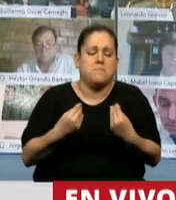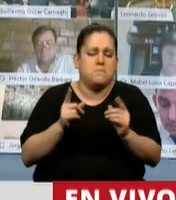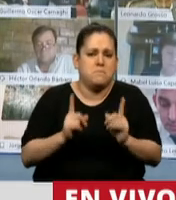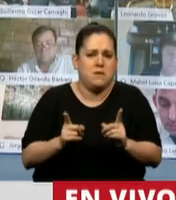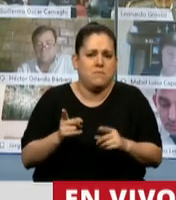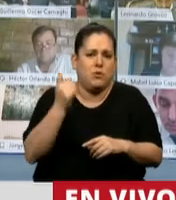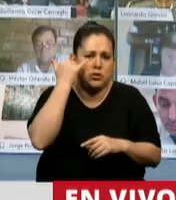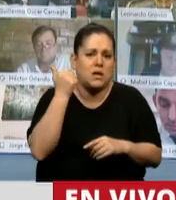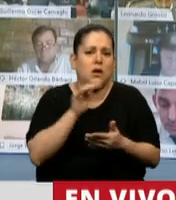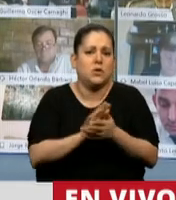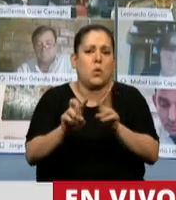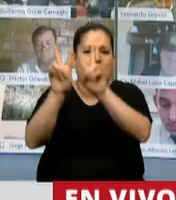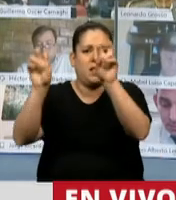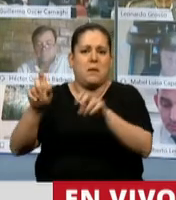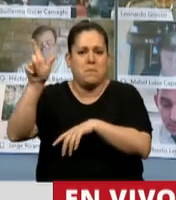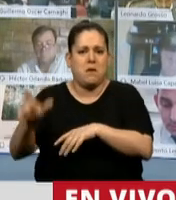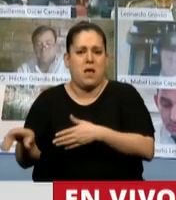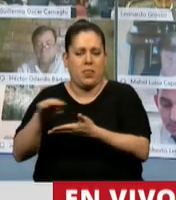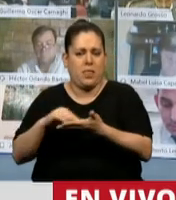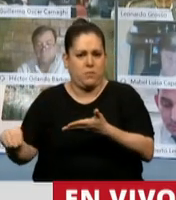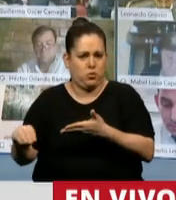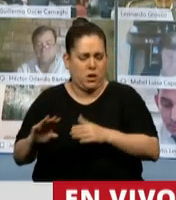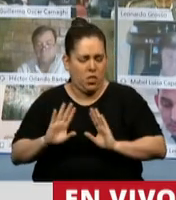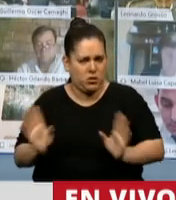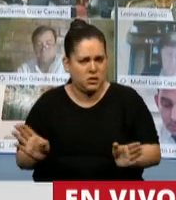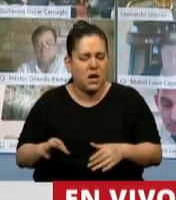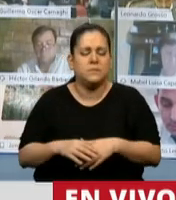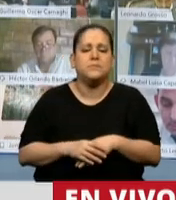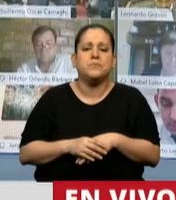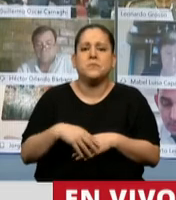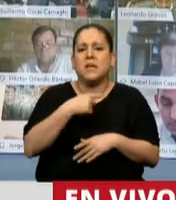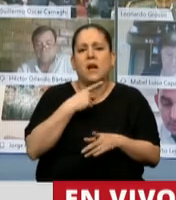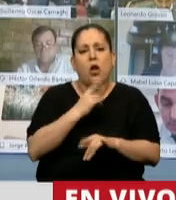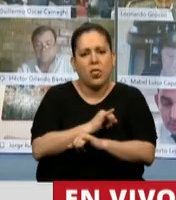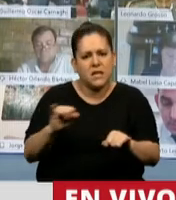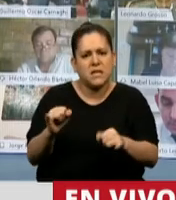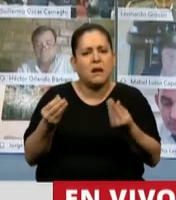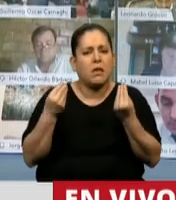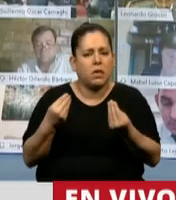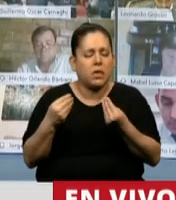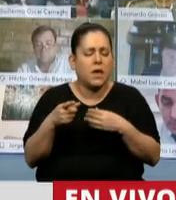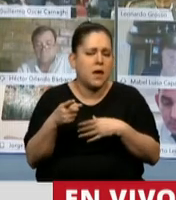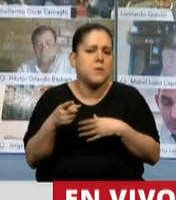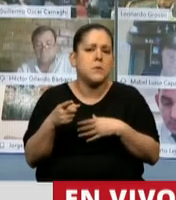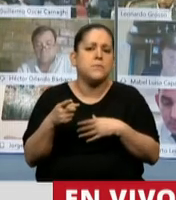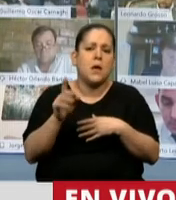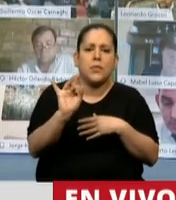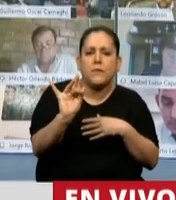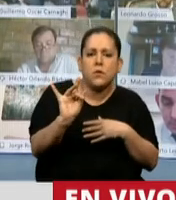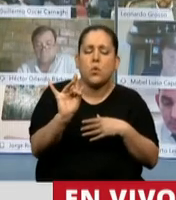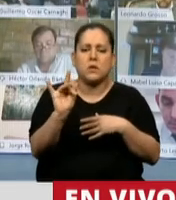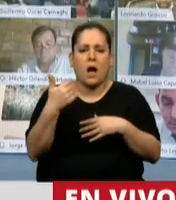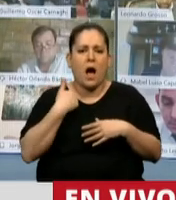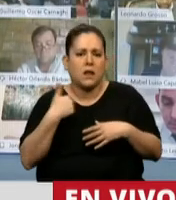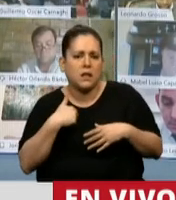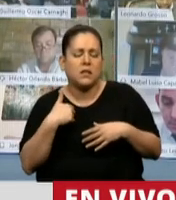respecto a este diputado. Señor Presidente, finalmente quiero decirle que más allá de las dificultades que vive